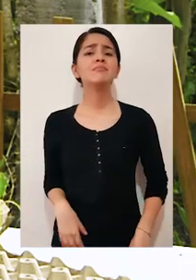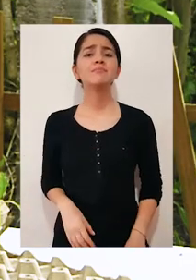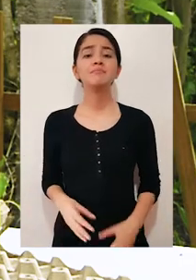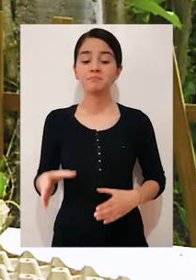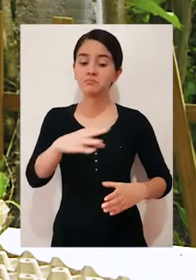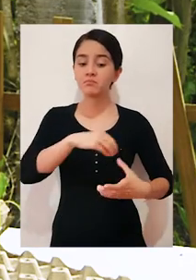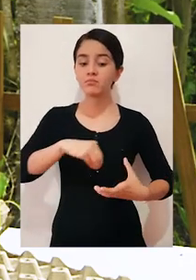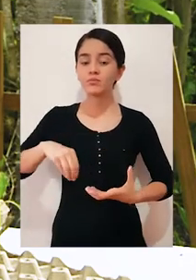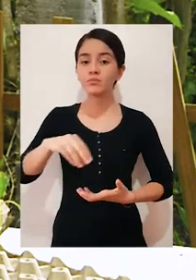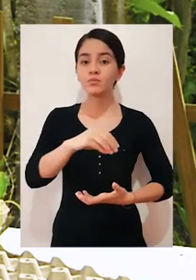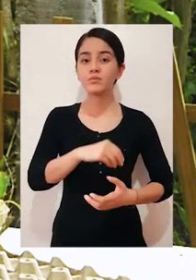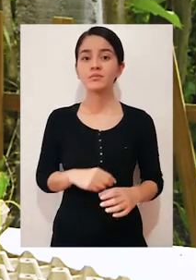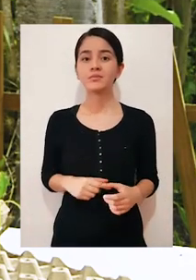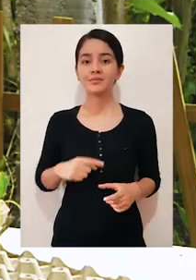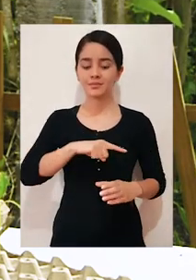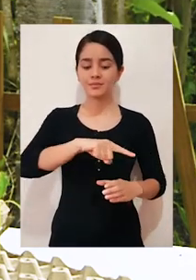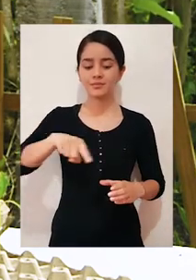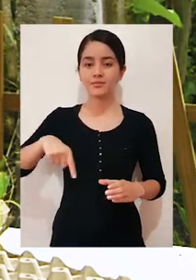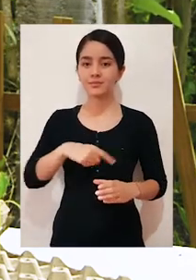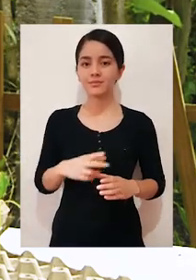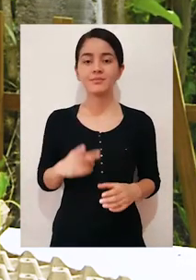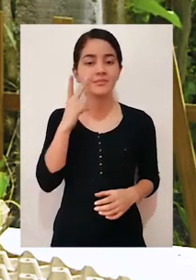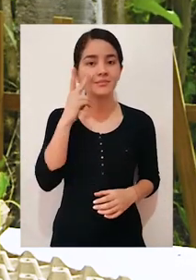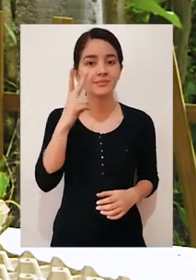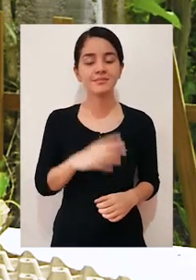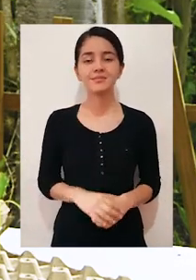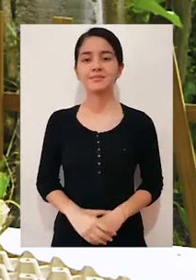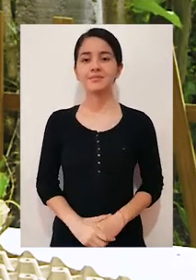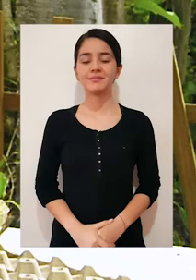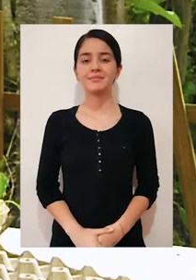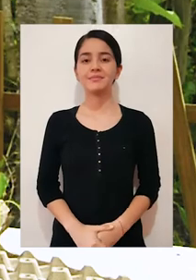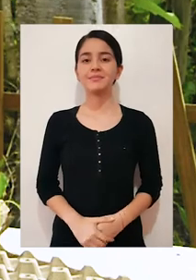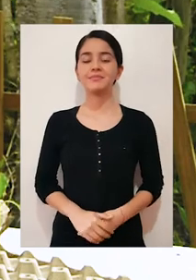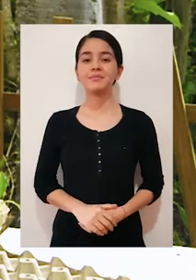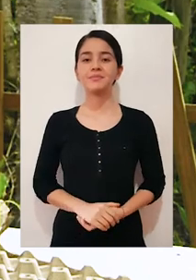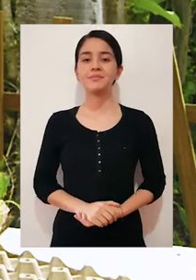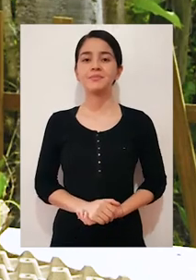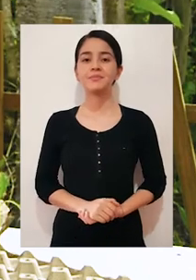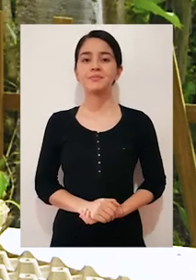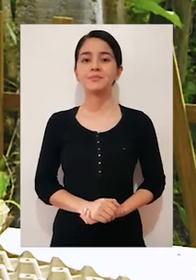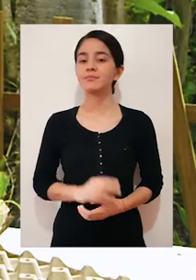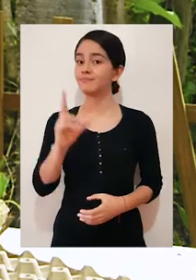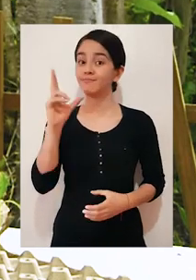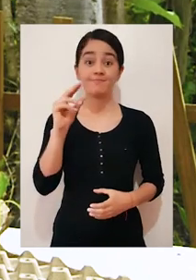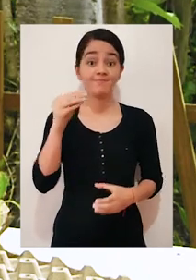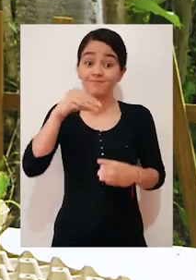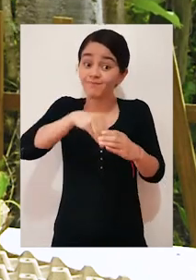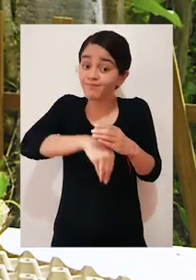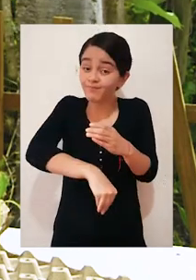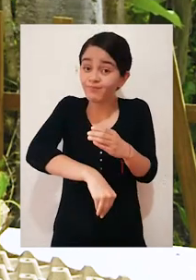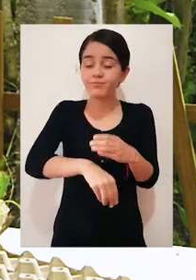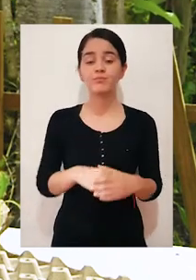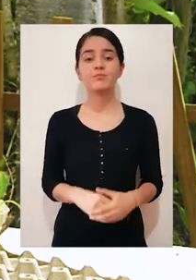hacerle un pequeño borde alrededor de ella. Y va a quedar de esta manera. Si ustedes se fijan, no está totalmente enterrada.